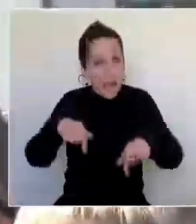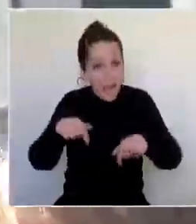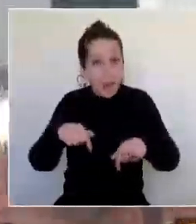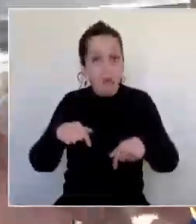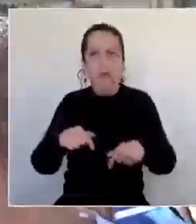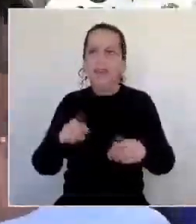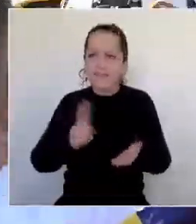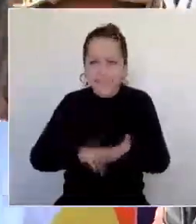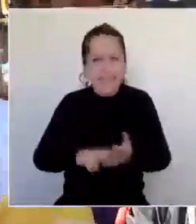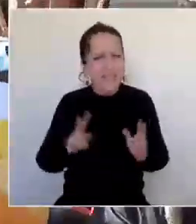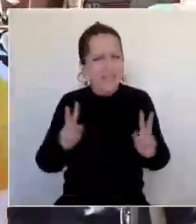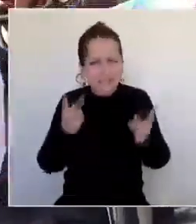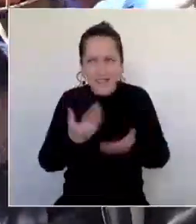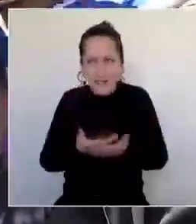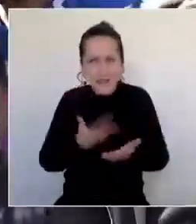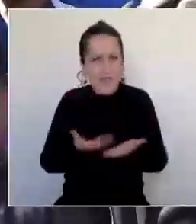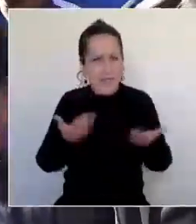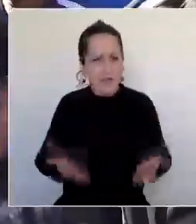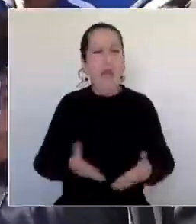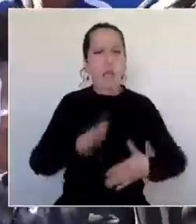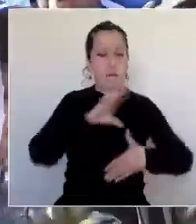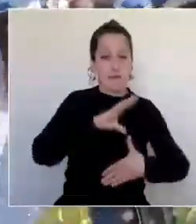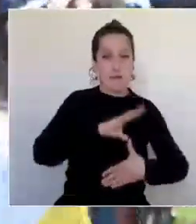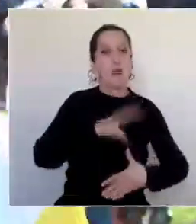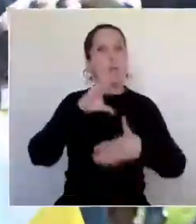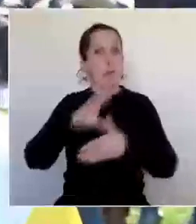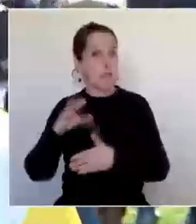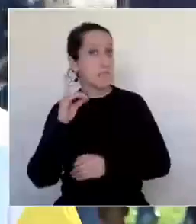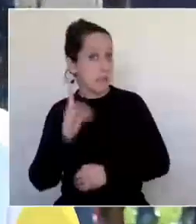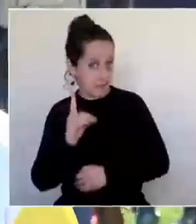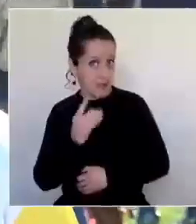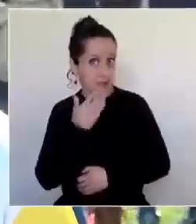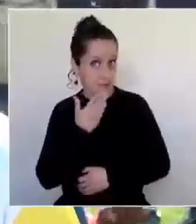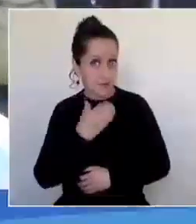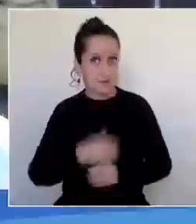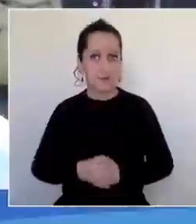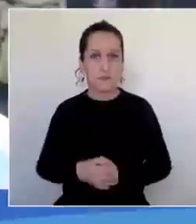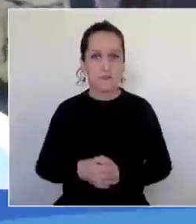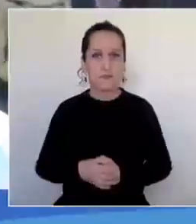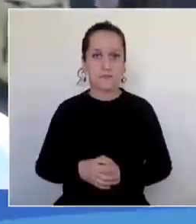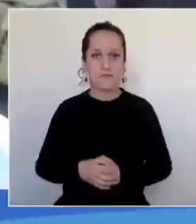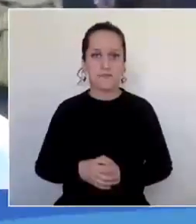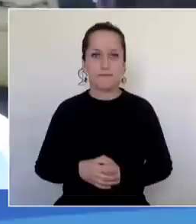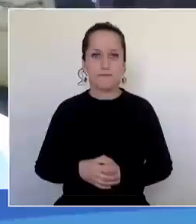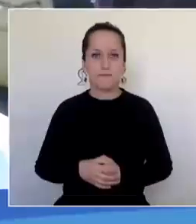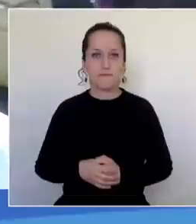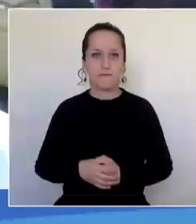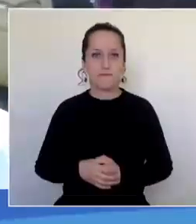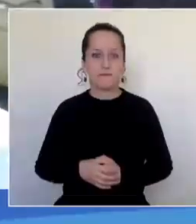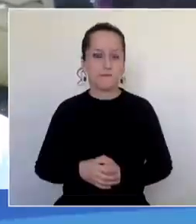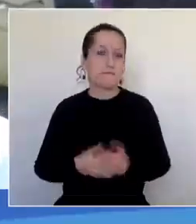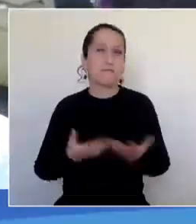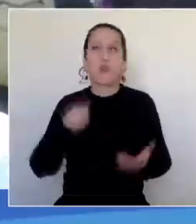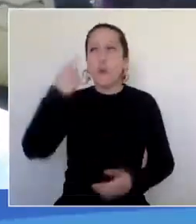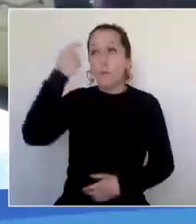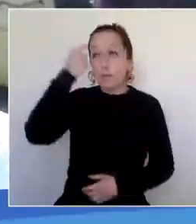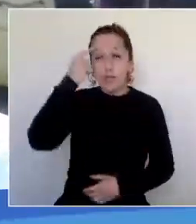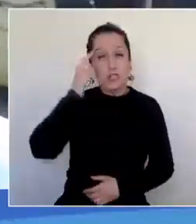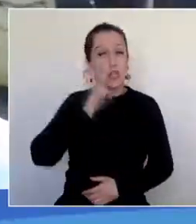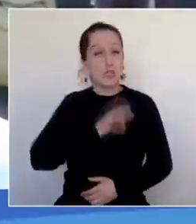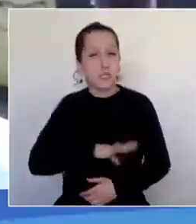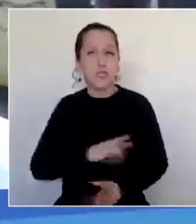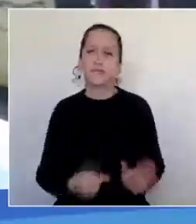este minuto vivamos los Panamericanos y el Parapanamericanos. Creo que Chile